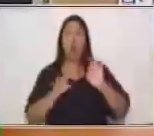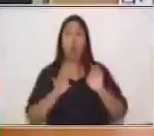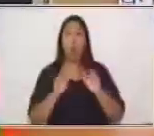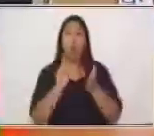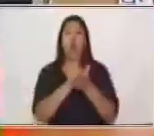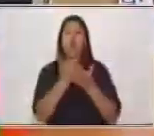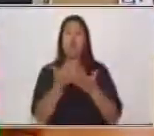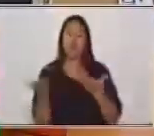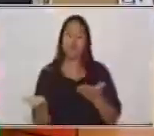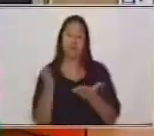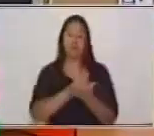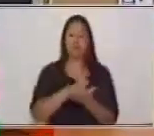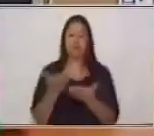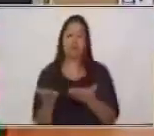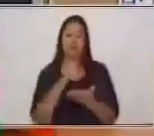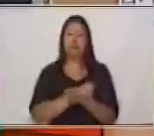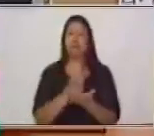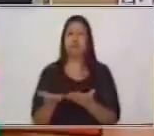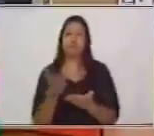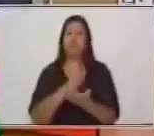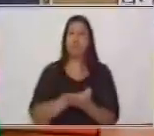las imágenes.